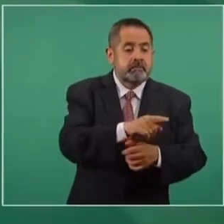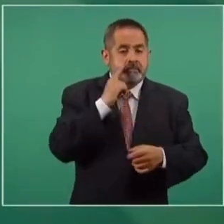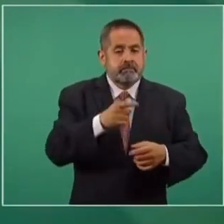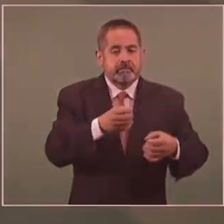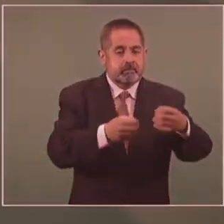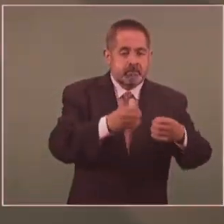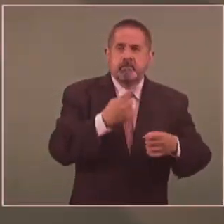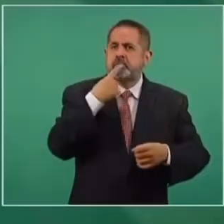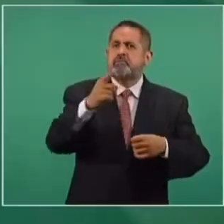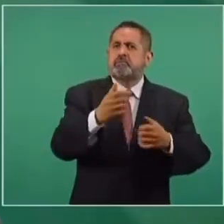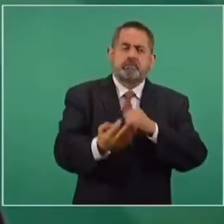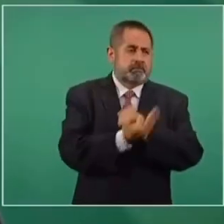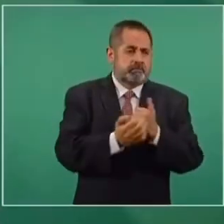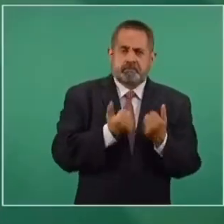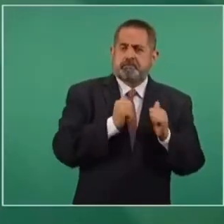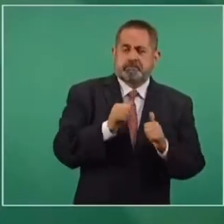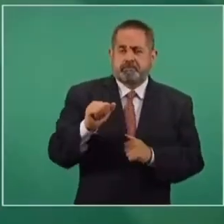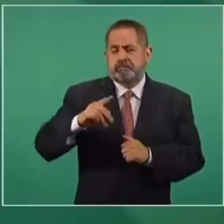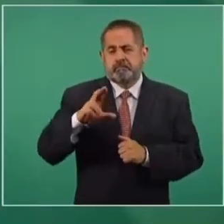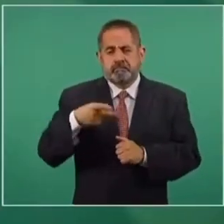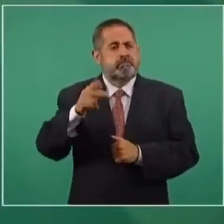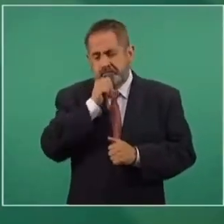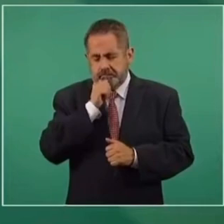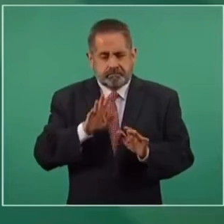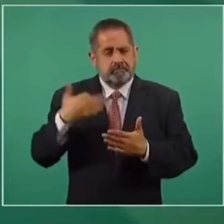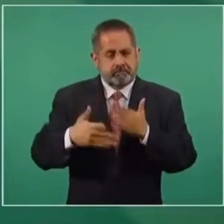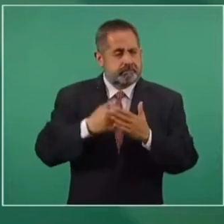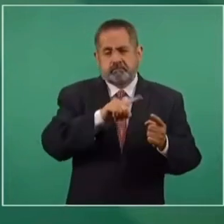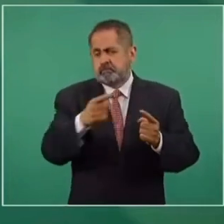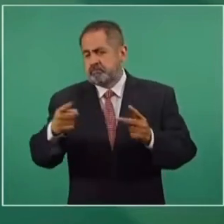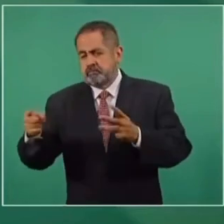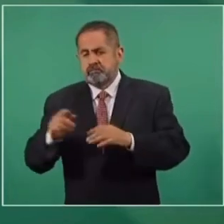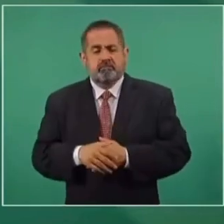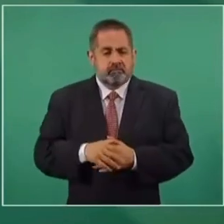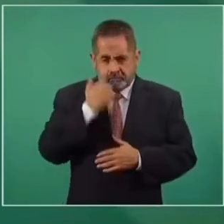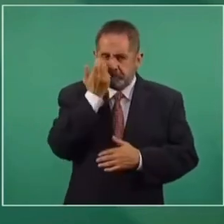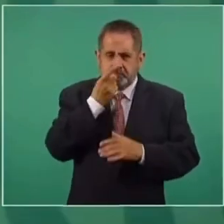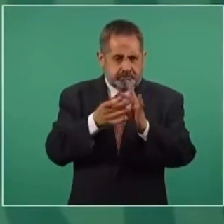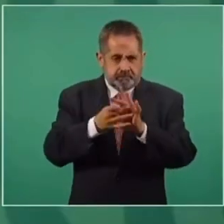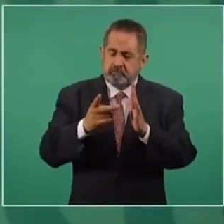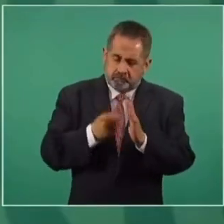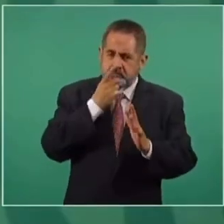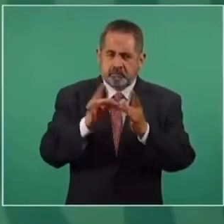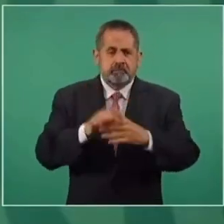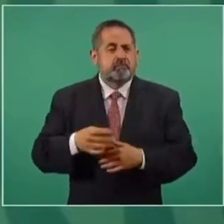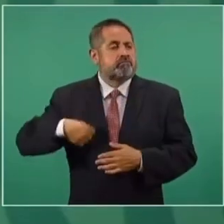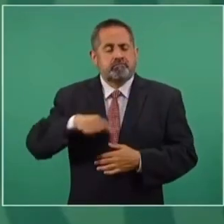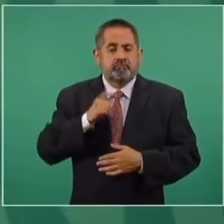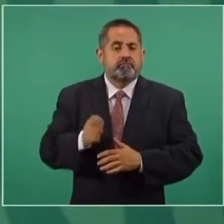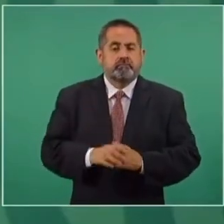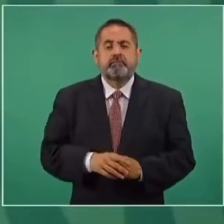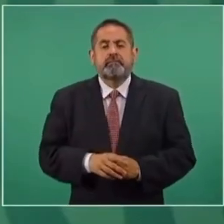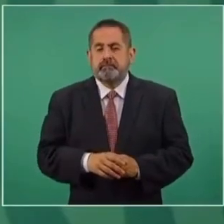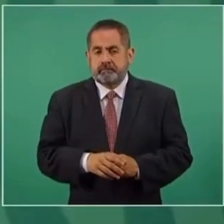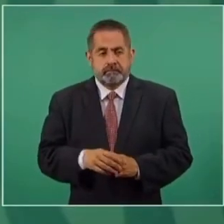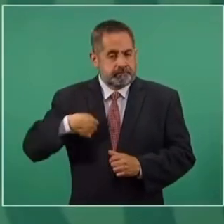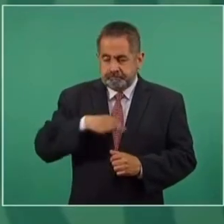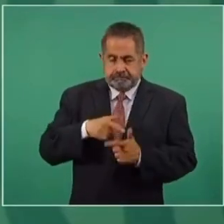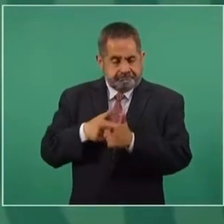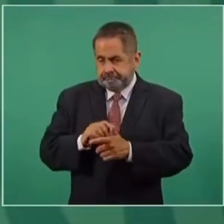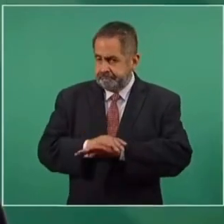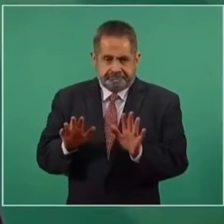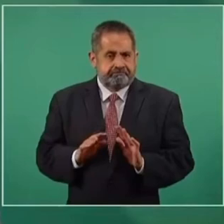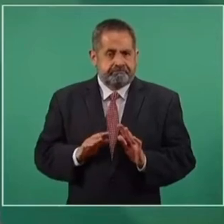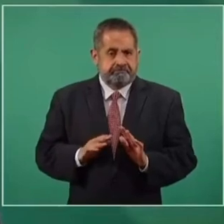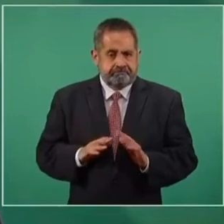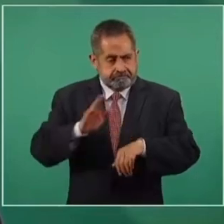recursos de amparo, pero todavía faltan otras instancias. Aquí quiero volver a decir que nosotros vamos a